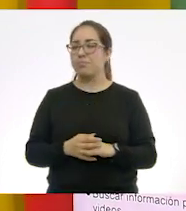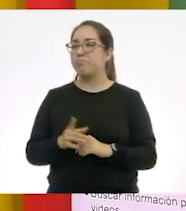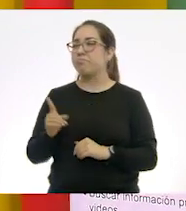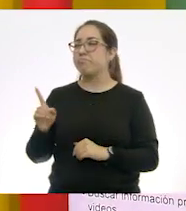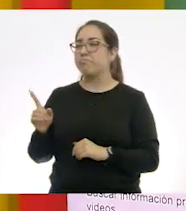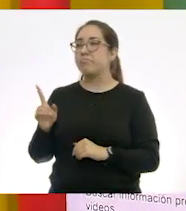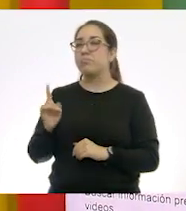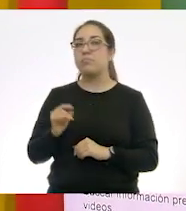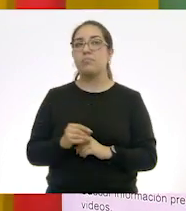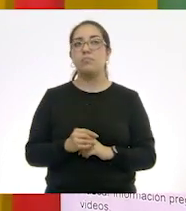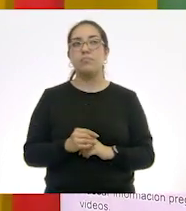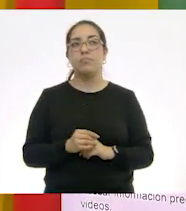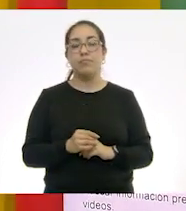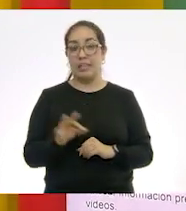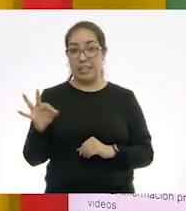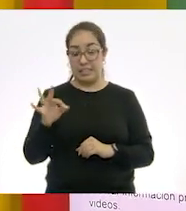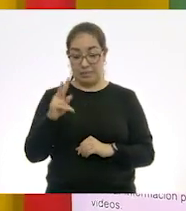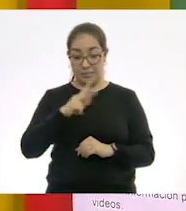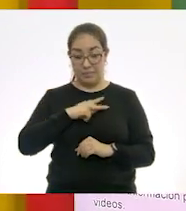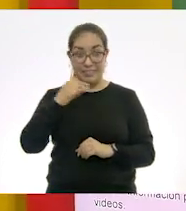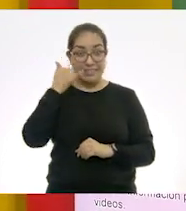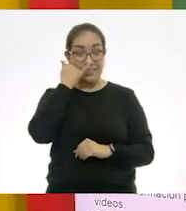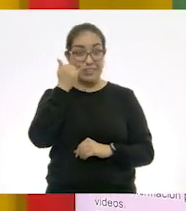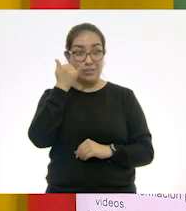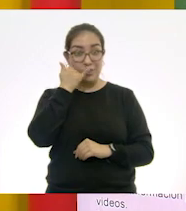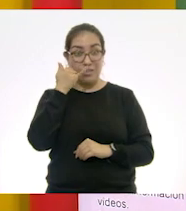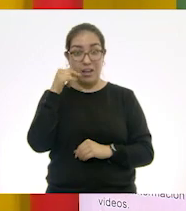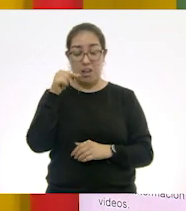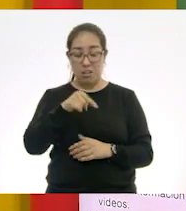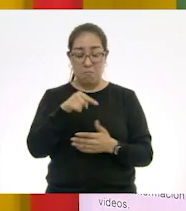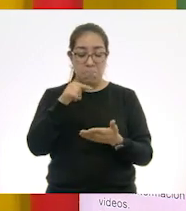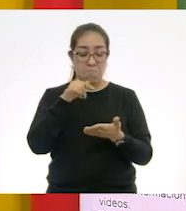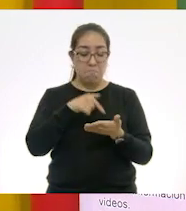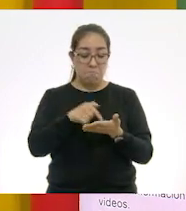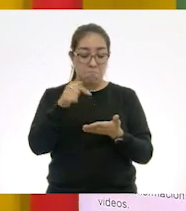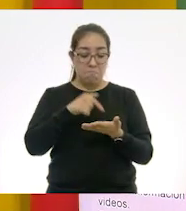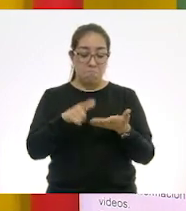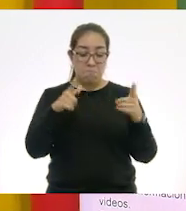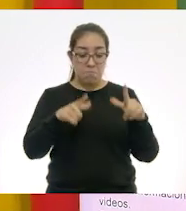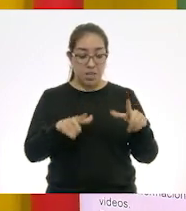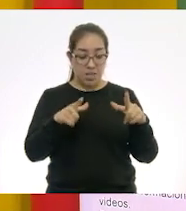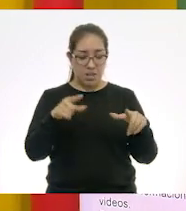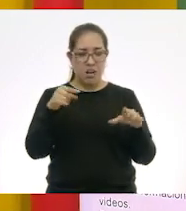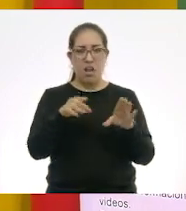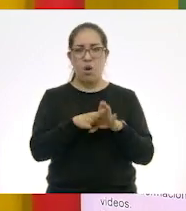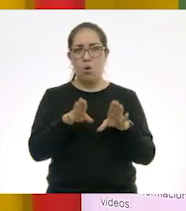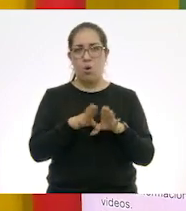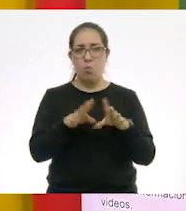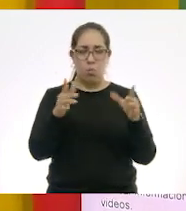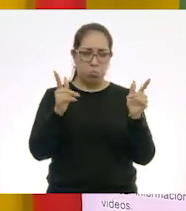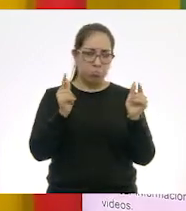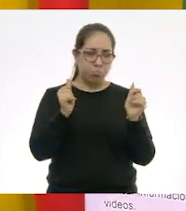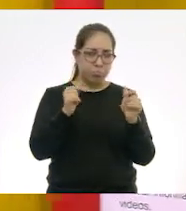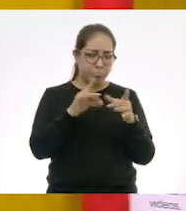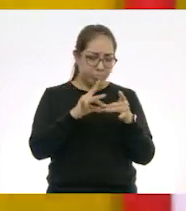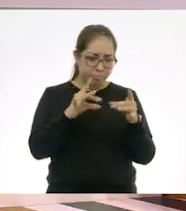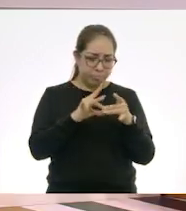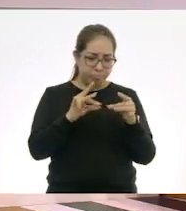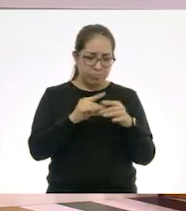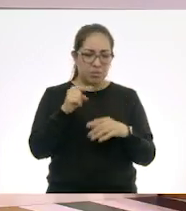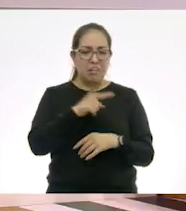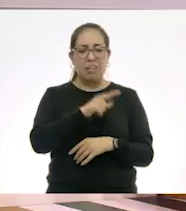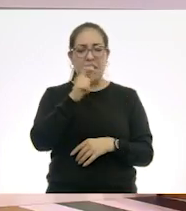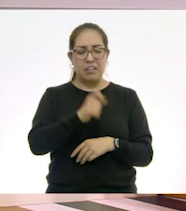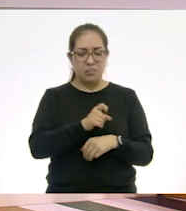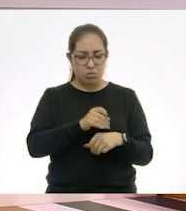a lo mejor en mi celular, en alguna página sobre definiciones... Por ejemplo, ahí podrían buscar qué es